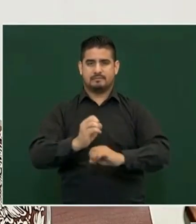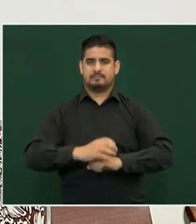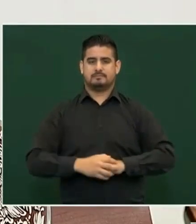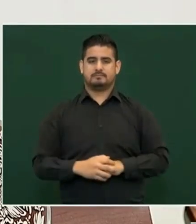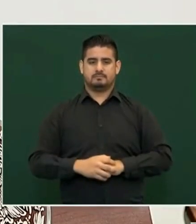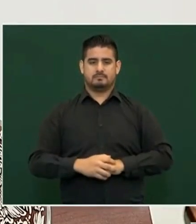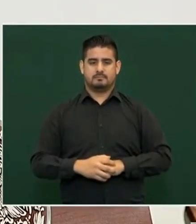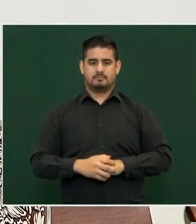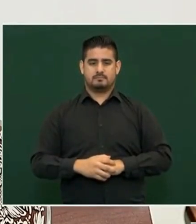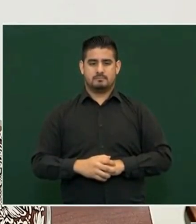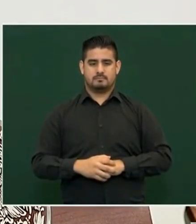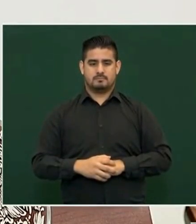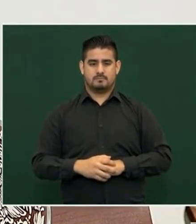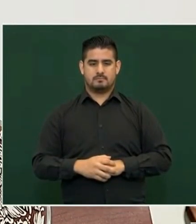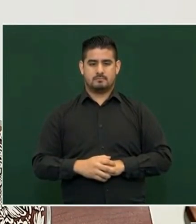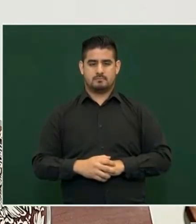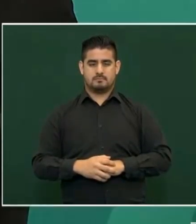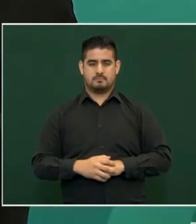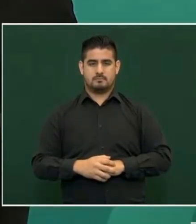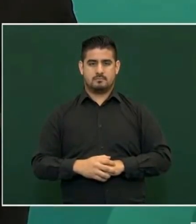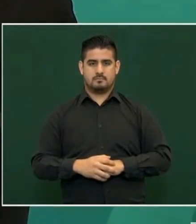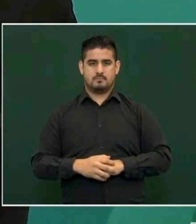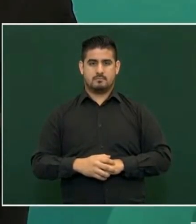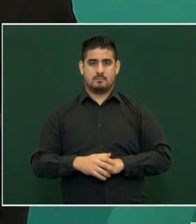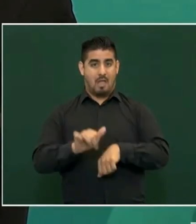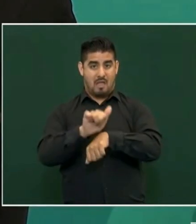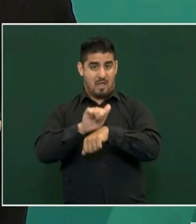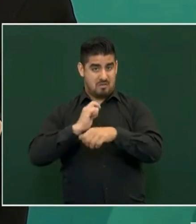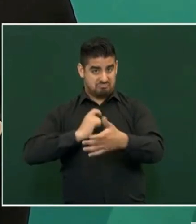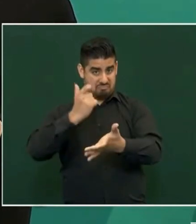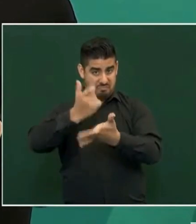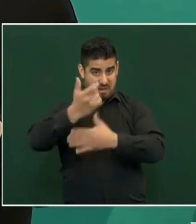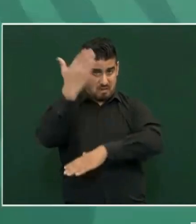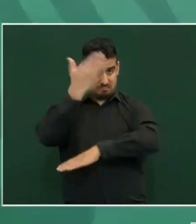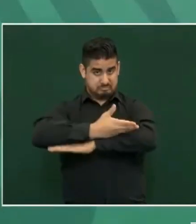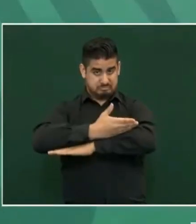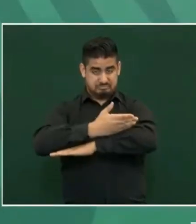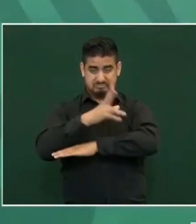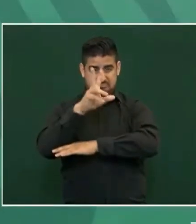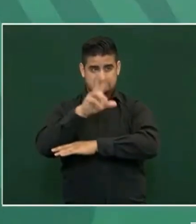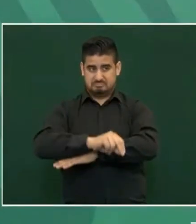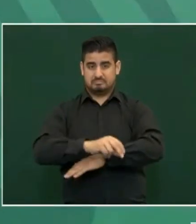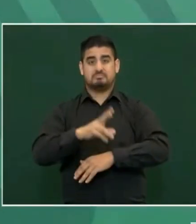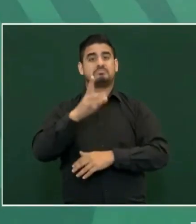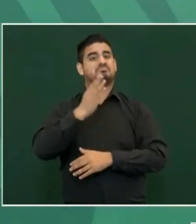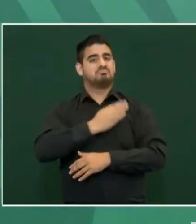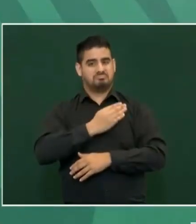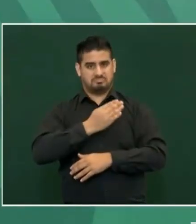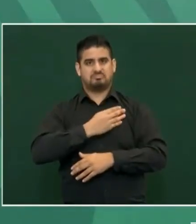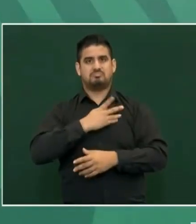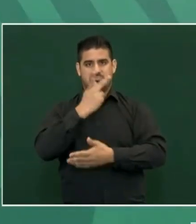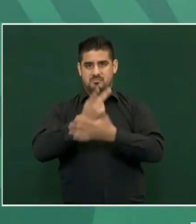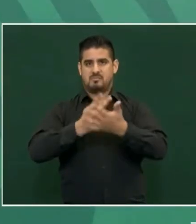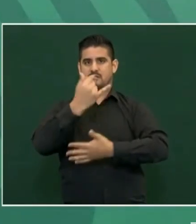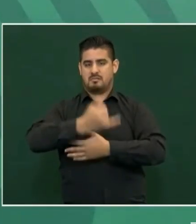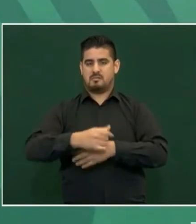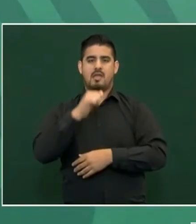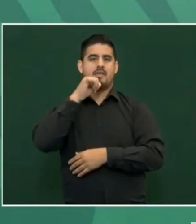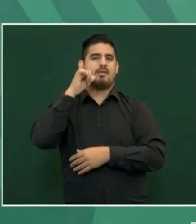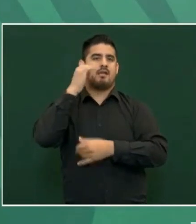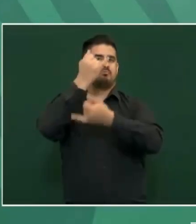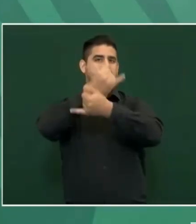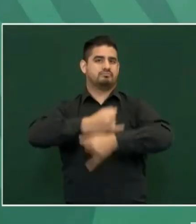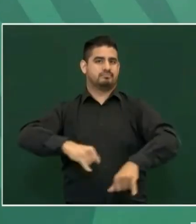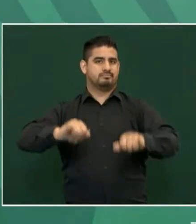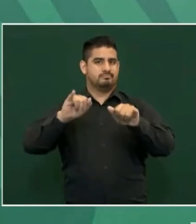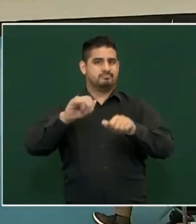No es autopista de cuota. Entonces, fue una muy buena obra la que inauguramos ayer.